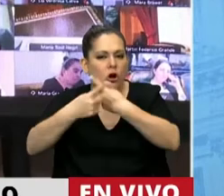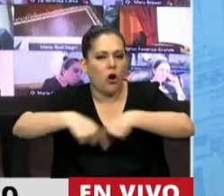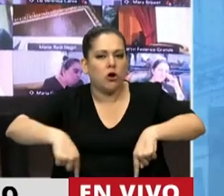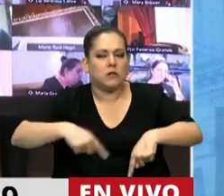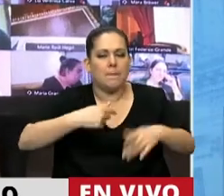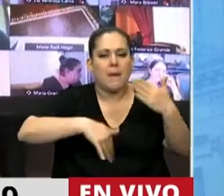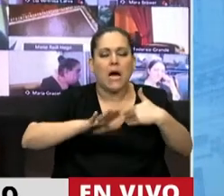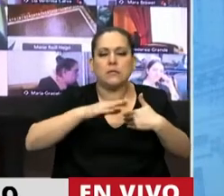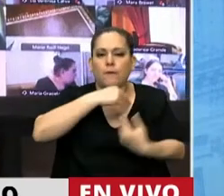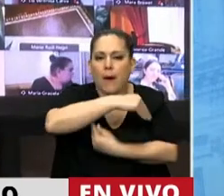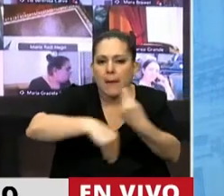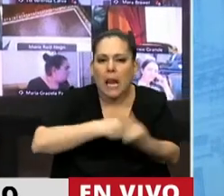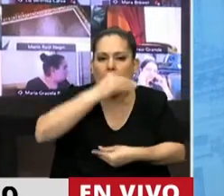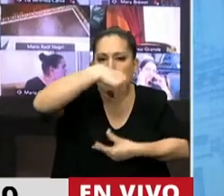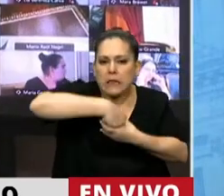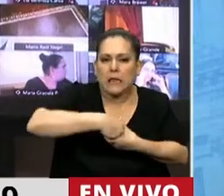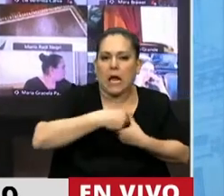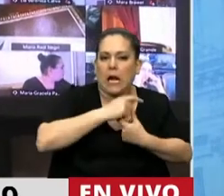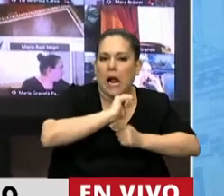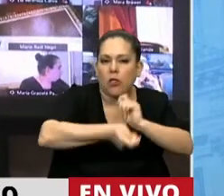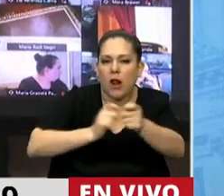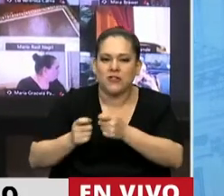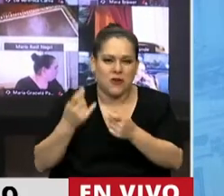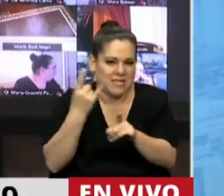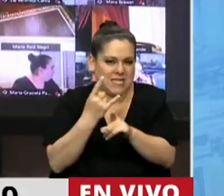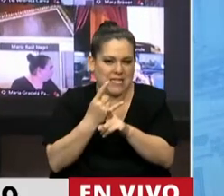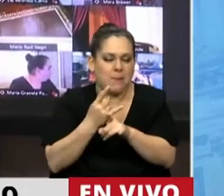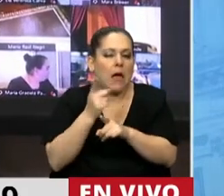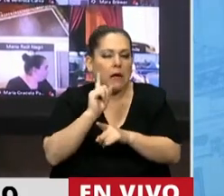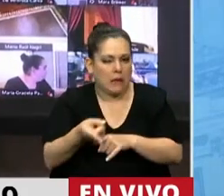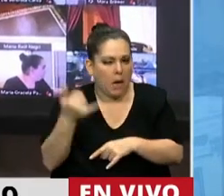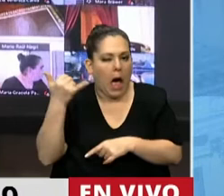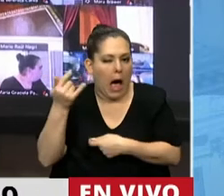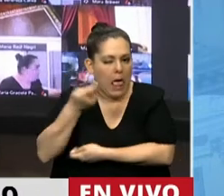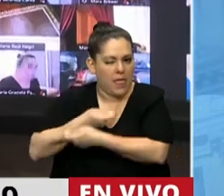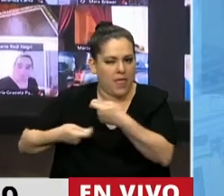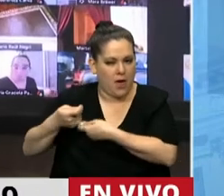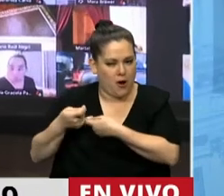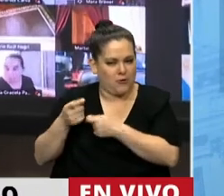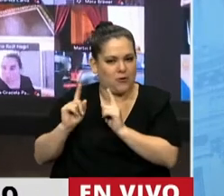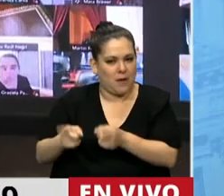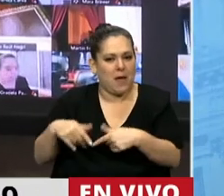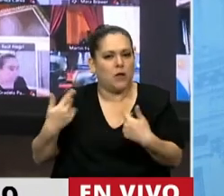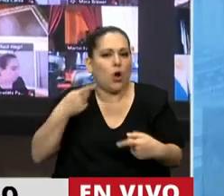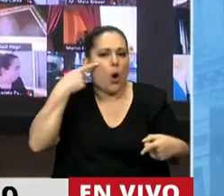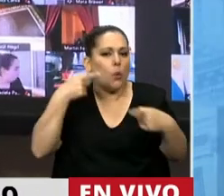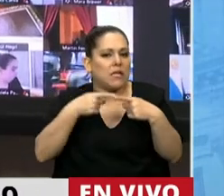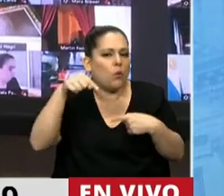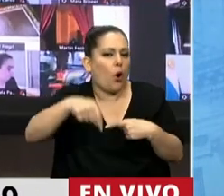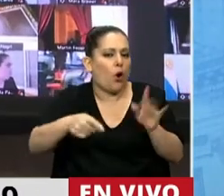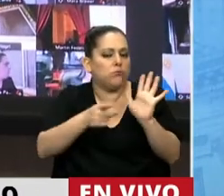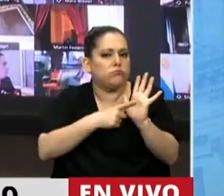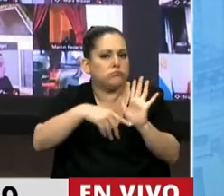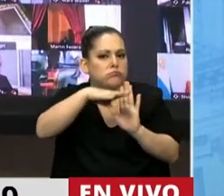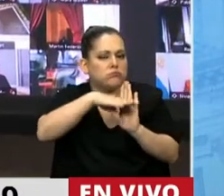familiares, y que tienen que ver con el tráfico negocial. Entonces, el objetivo fundamental de esta norma es